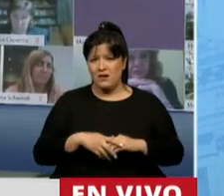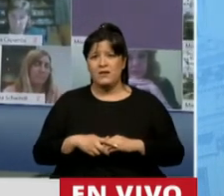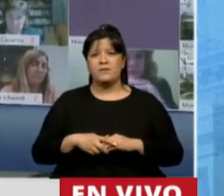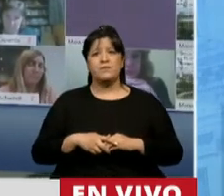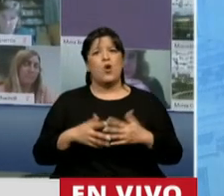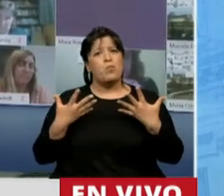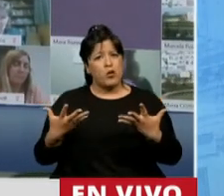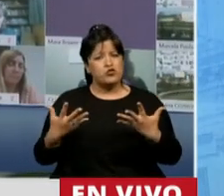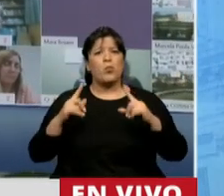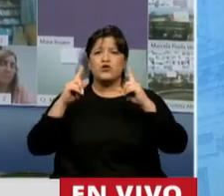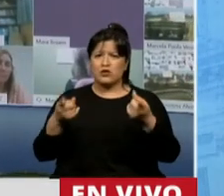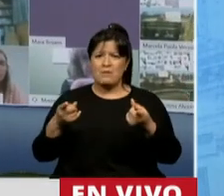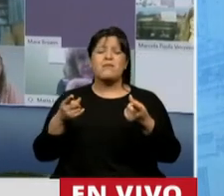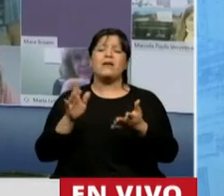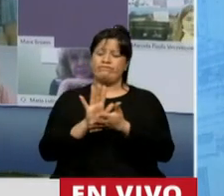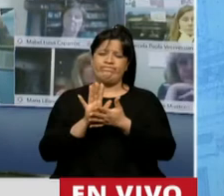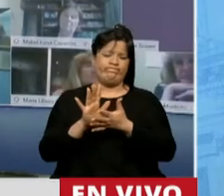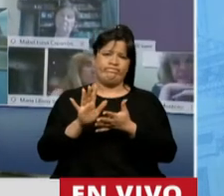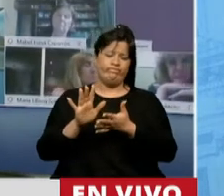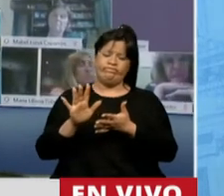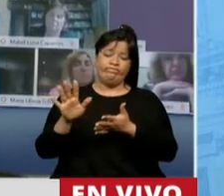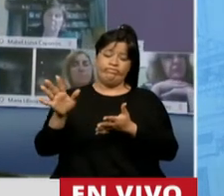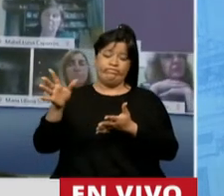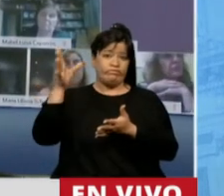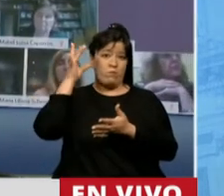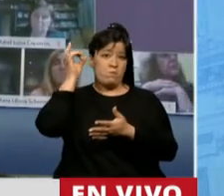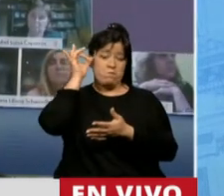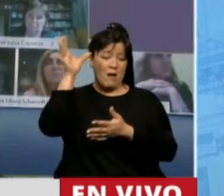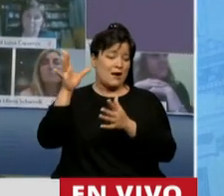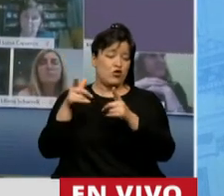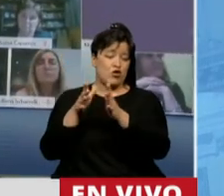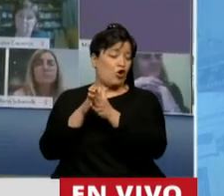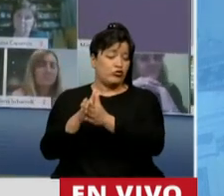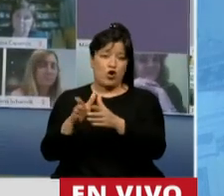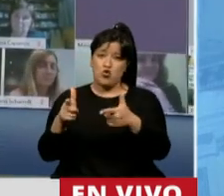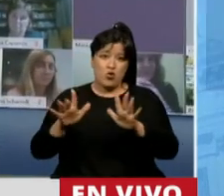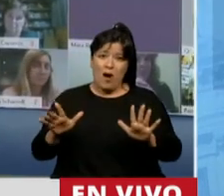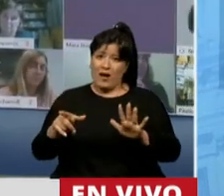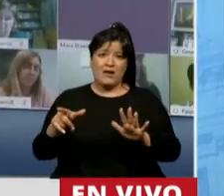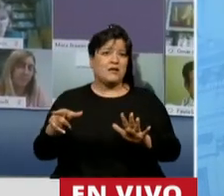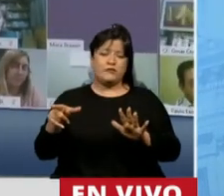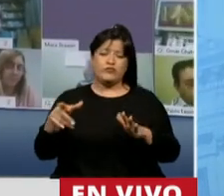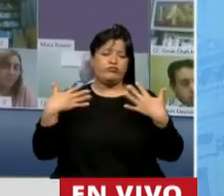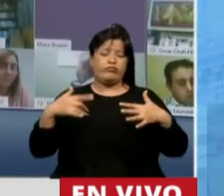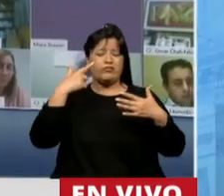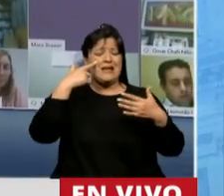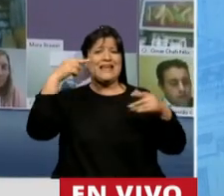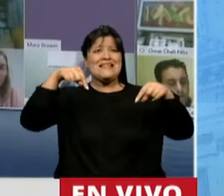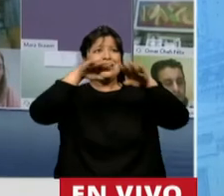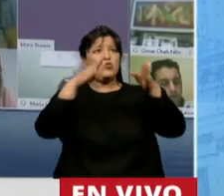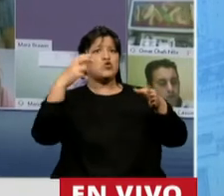por supuesto también acompaño el repudio a la acción que hoy hemos visto porque lamentablemente ha dañado la institución del Congreso.